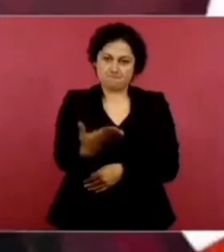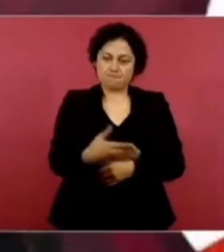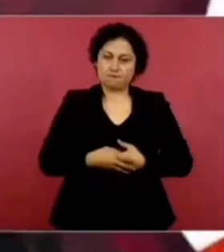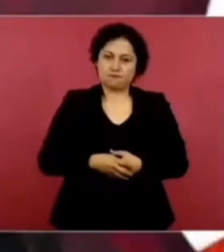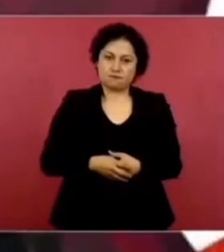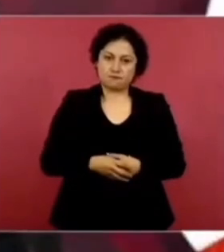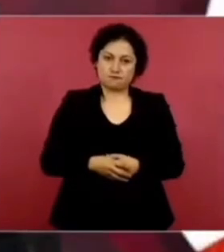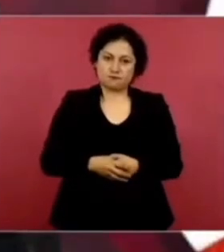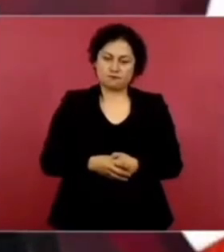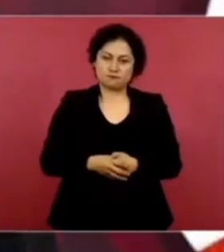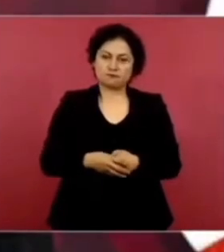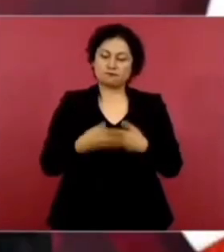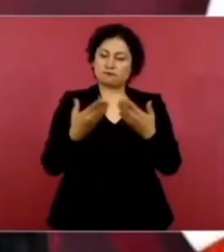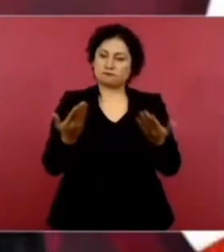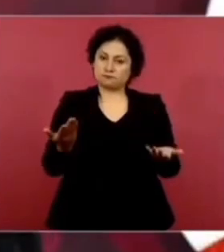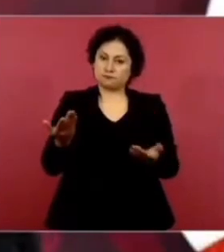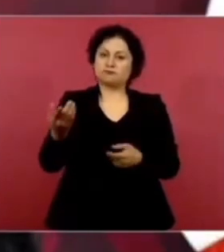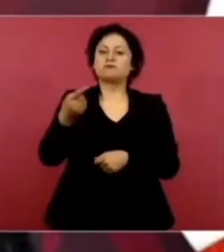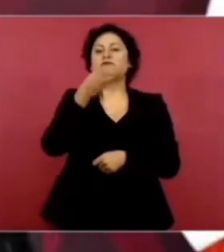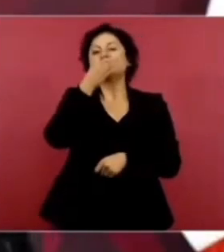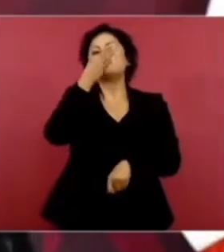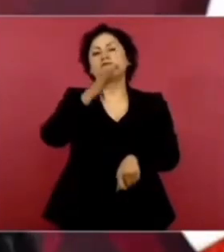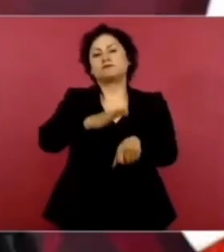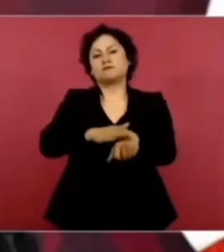Y que la gente nos ayude.